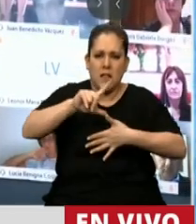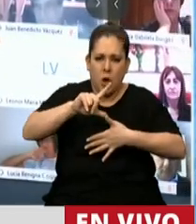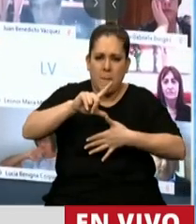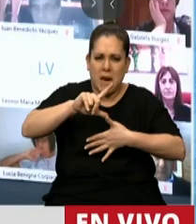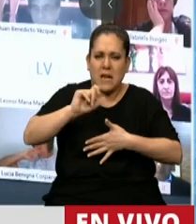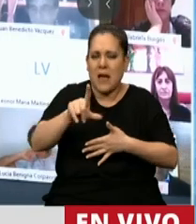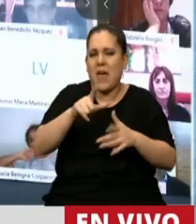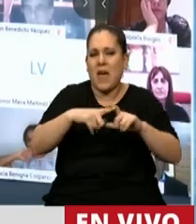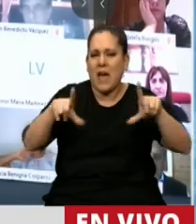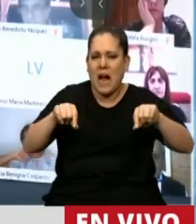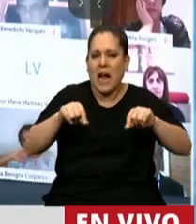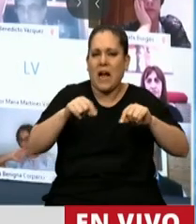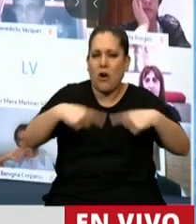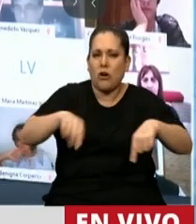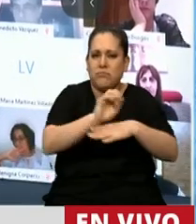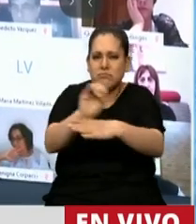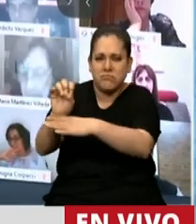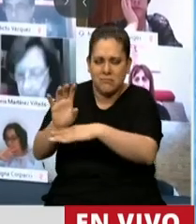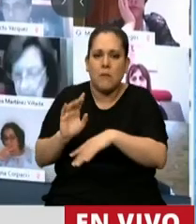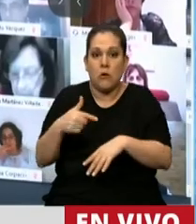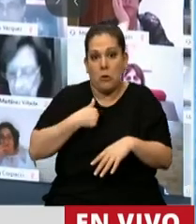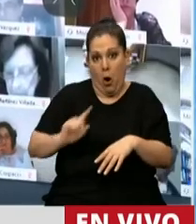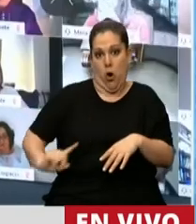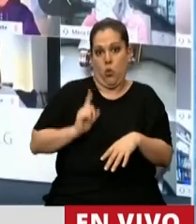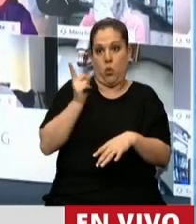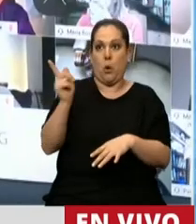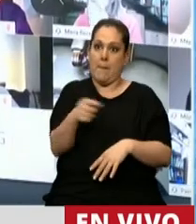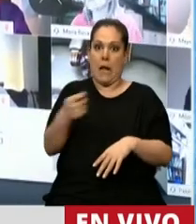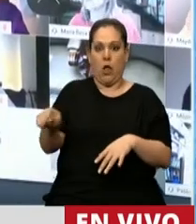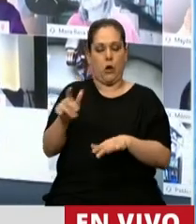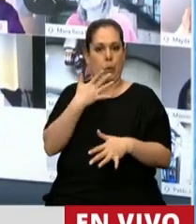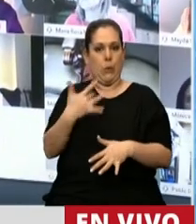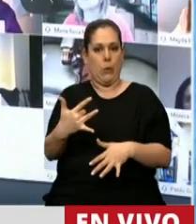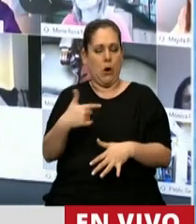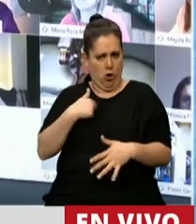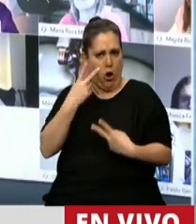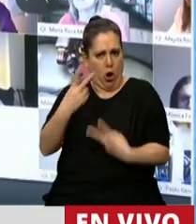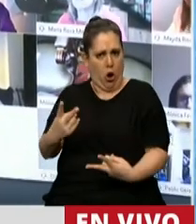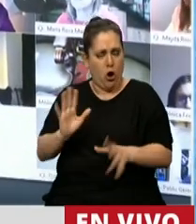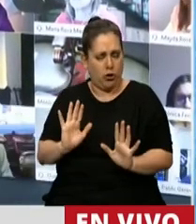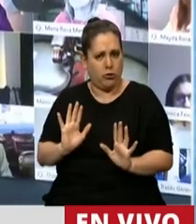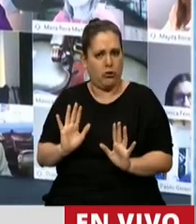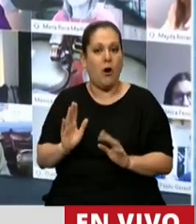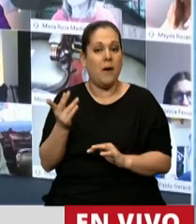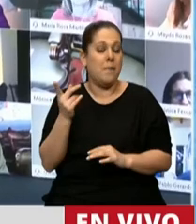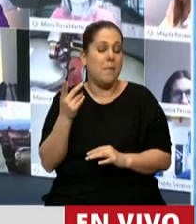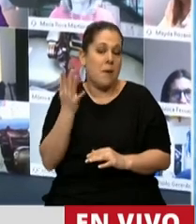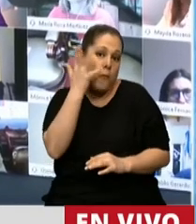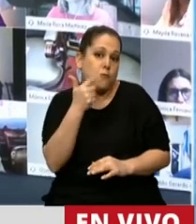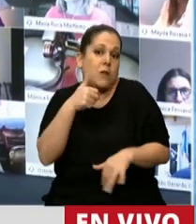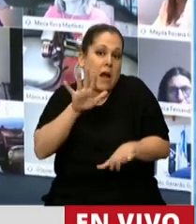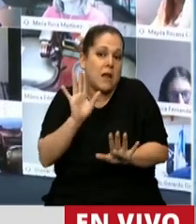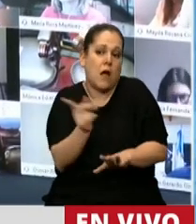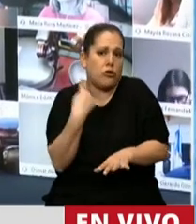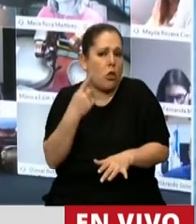pueda estar ocurriendo? Yo, como argentino, me siento orgulloso y no tengo ningún problema en reconocerlo. Así que me encantaría que empecemos a